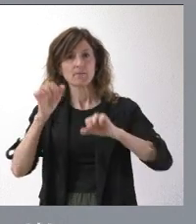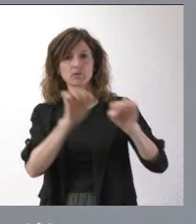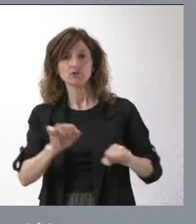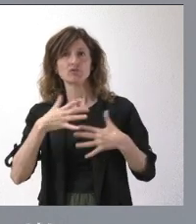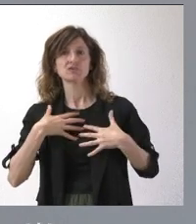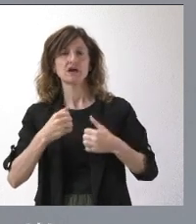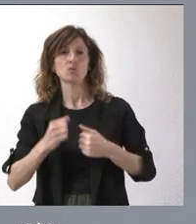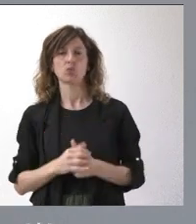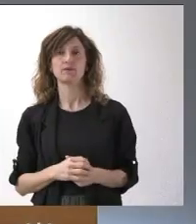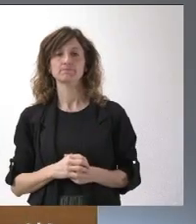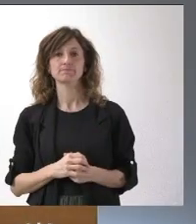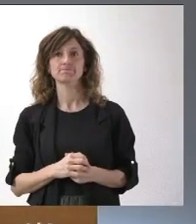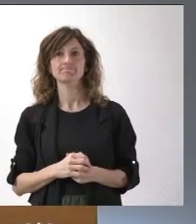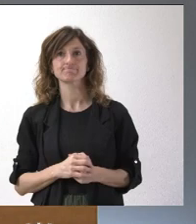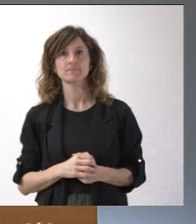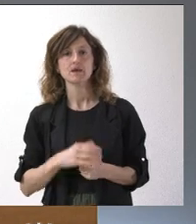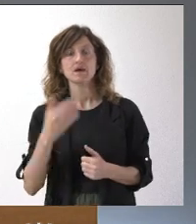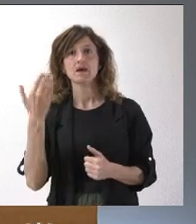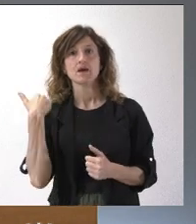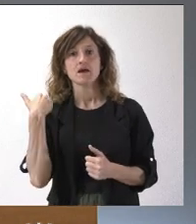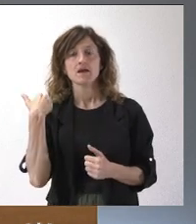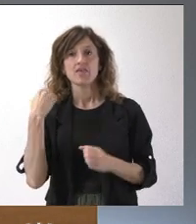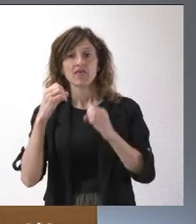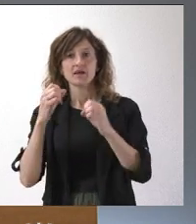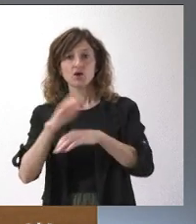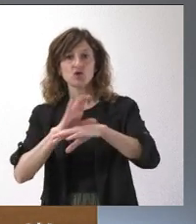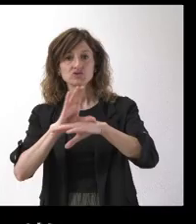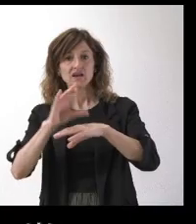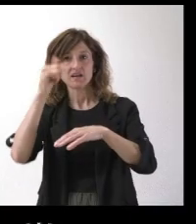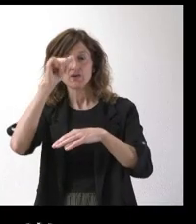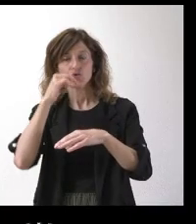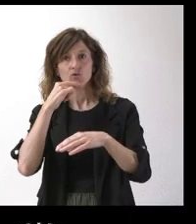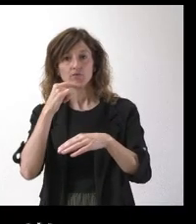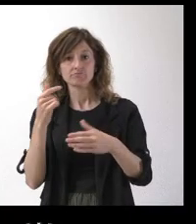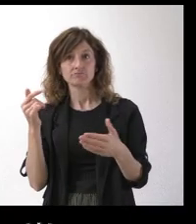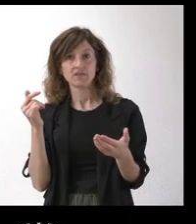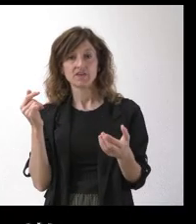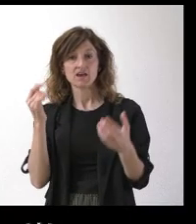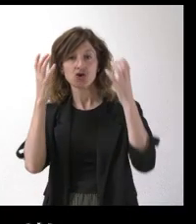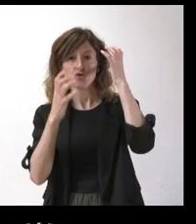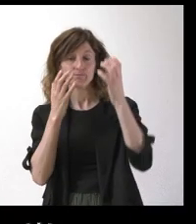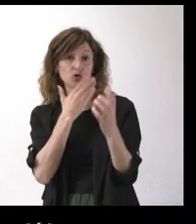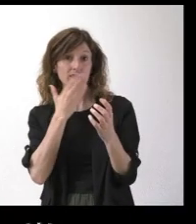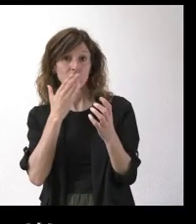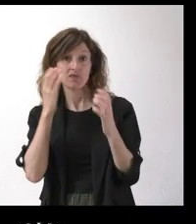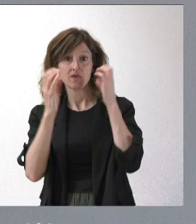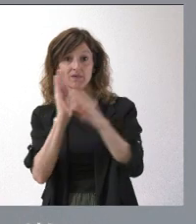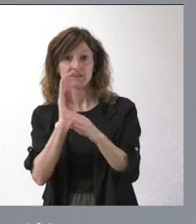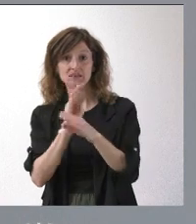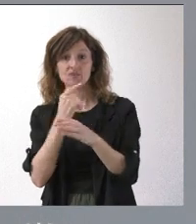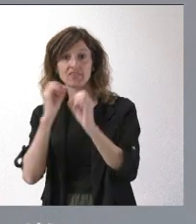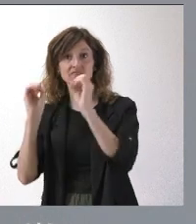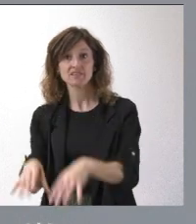de la salud. ¿Y estas declaraciones no merecen el cese del consejero, como han pedido los colegios veterinarios? Pues